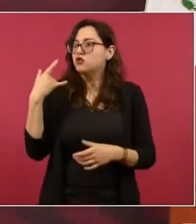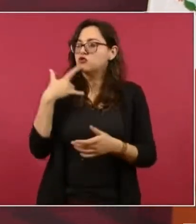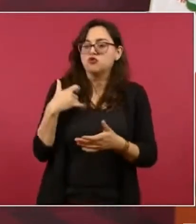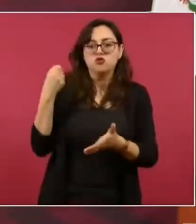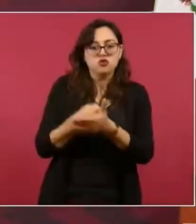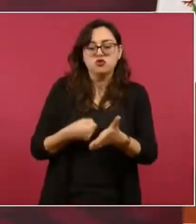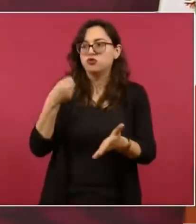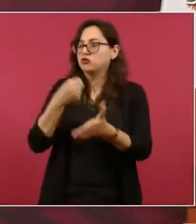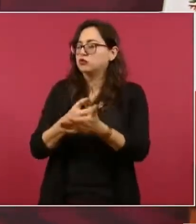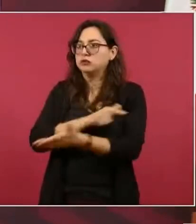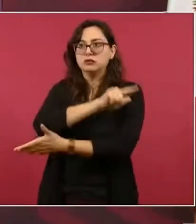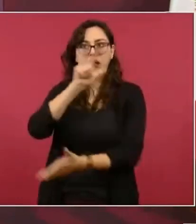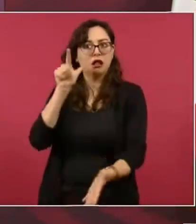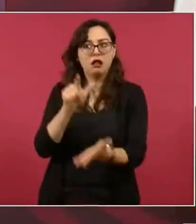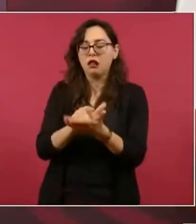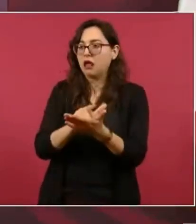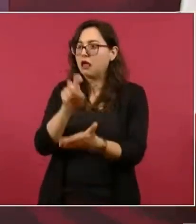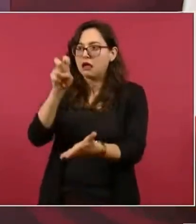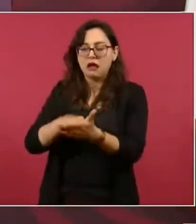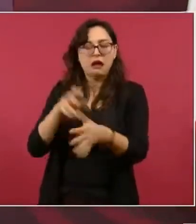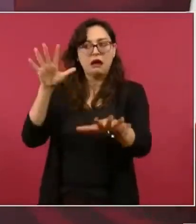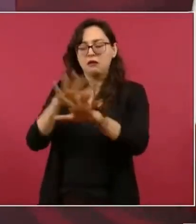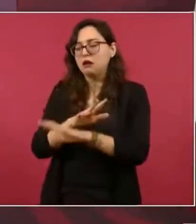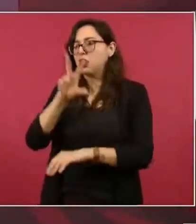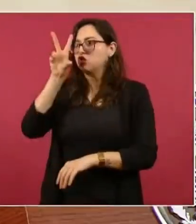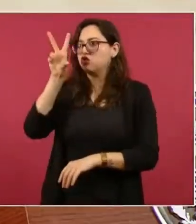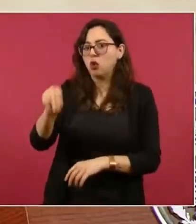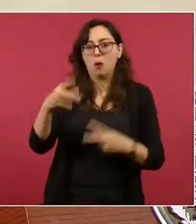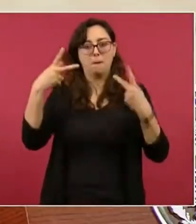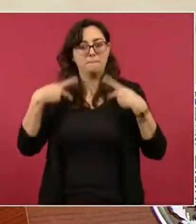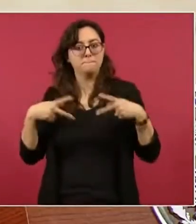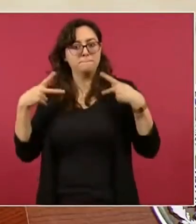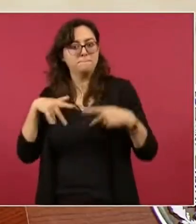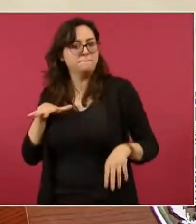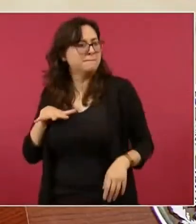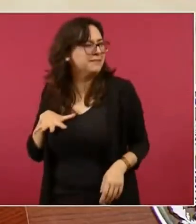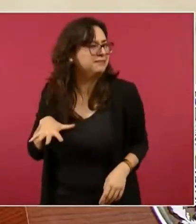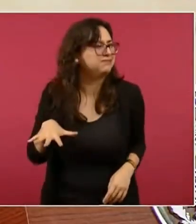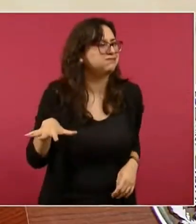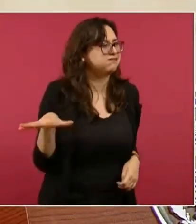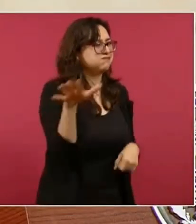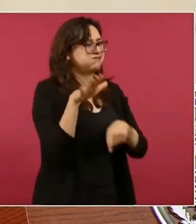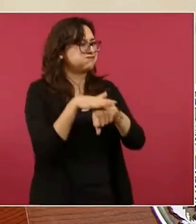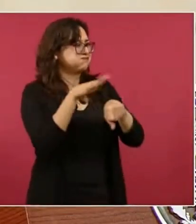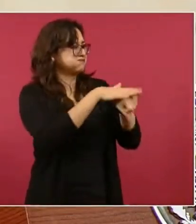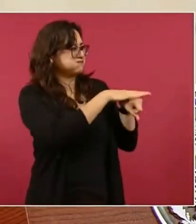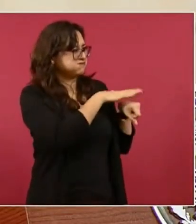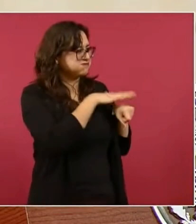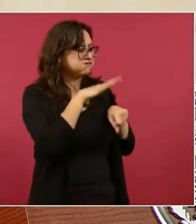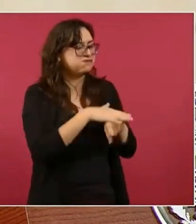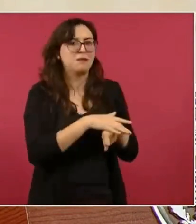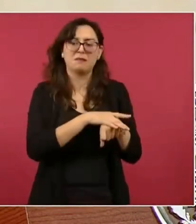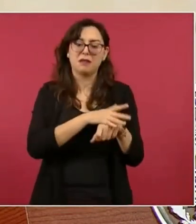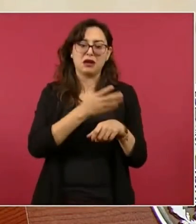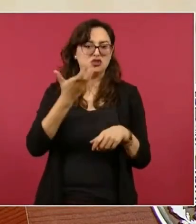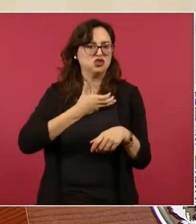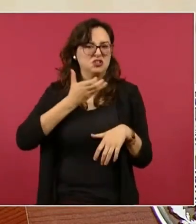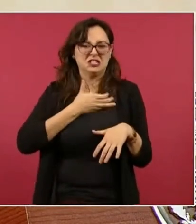llamamos a la movilización y llenamos el Zócalo dos tres veces